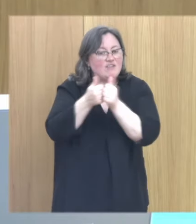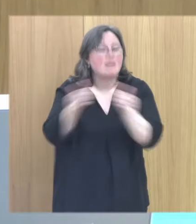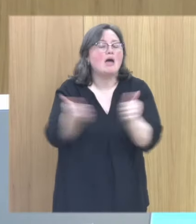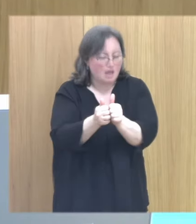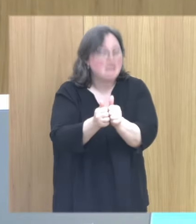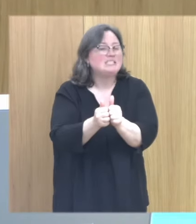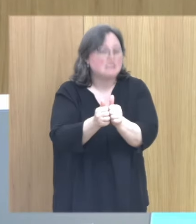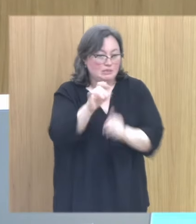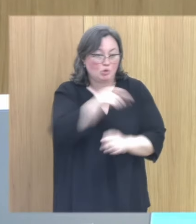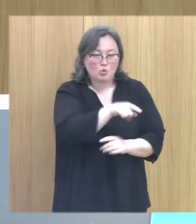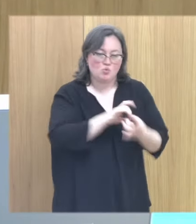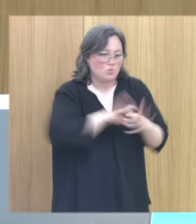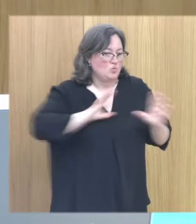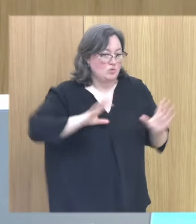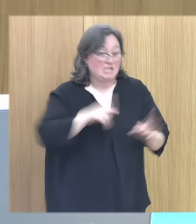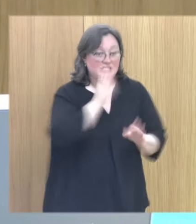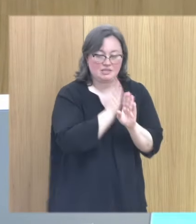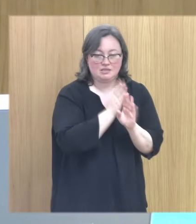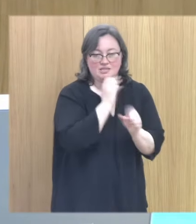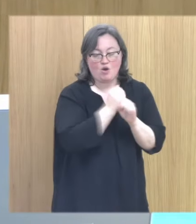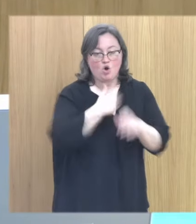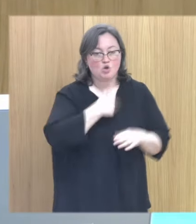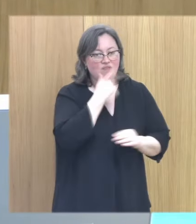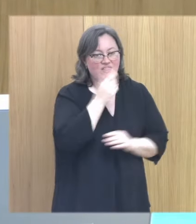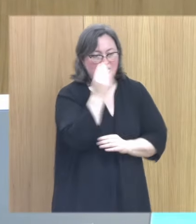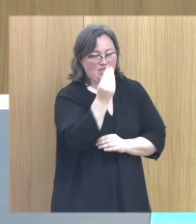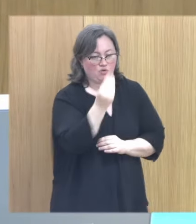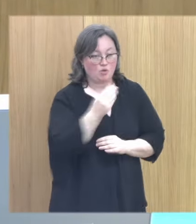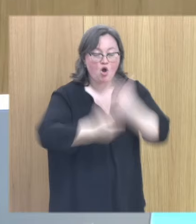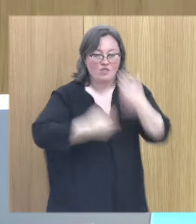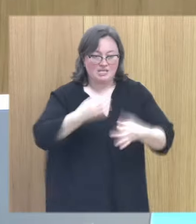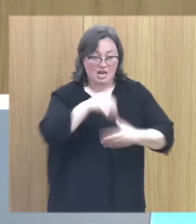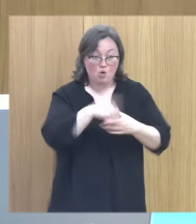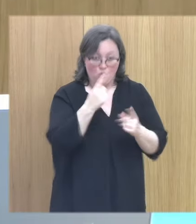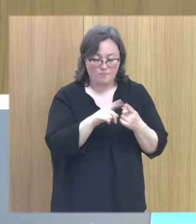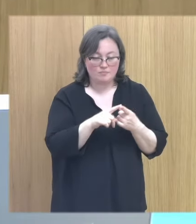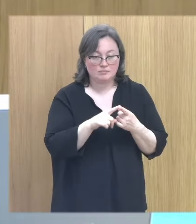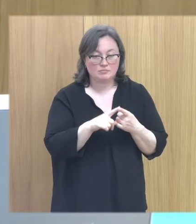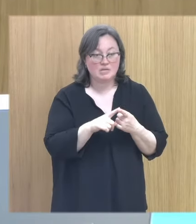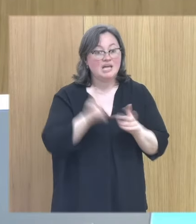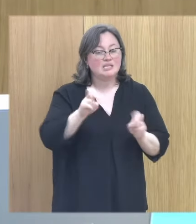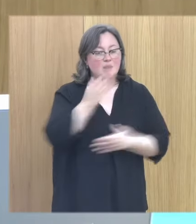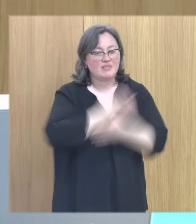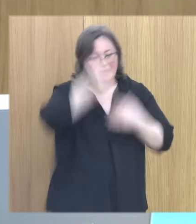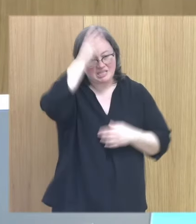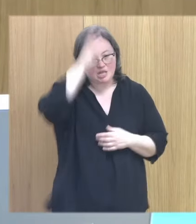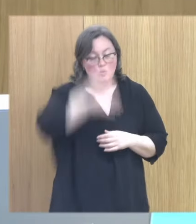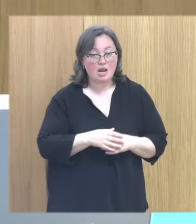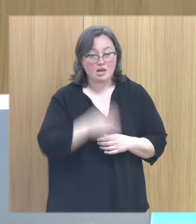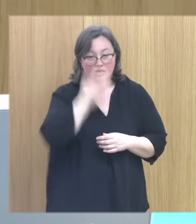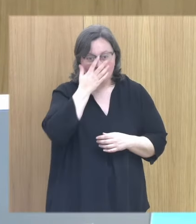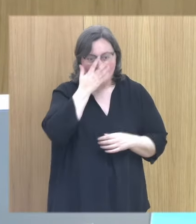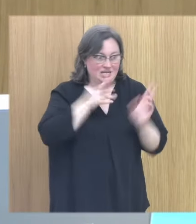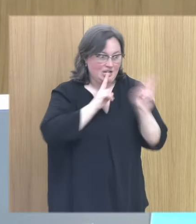tiene vínculo y esa va a ser parte de tu trabajo como facilitador o facilitadora procesal eso uno y el tema de la discapacidad intelectual no